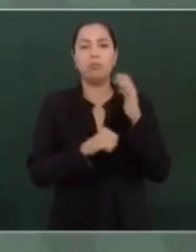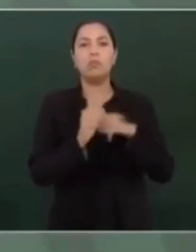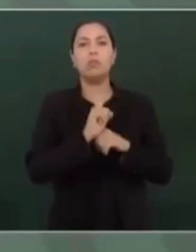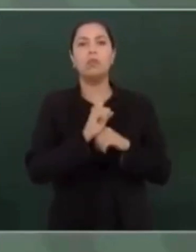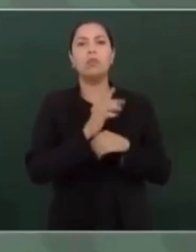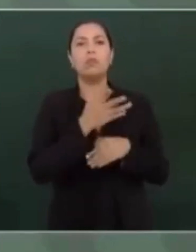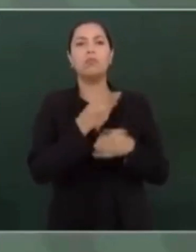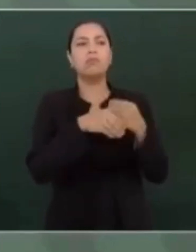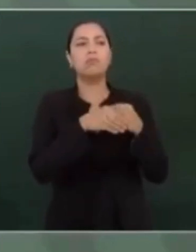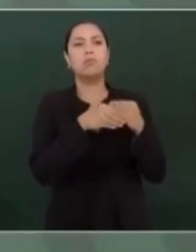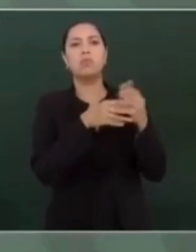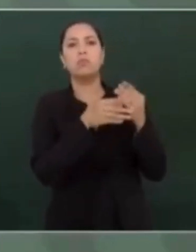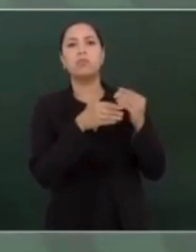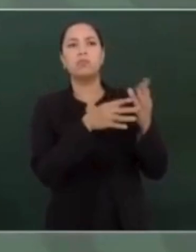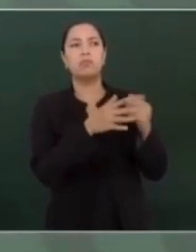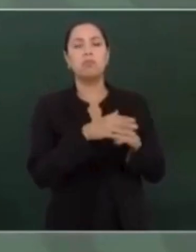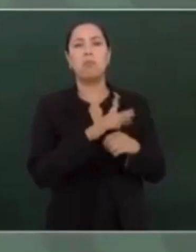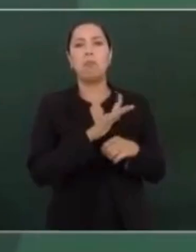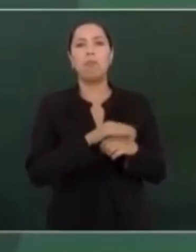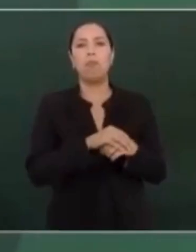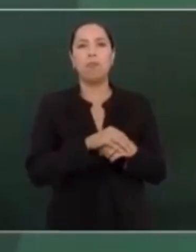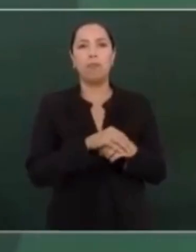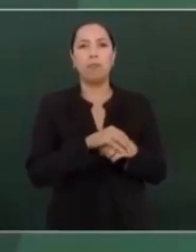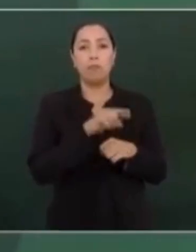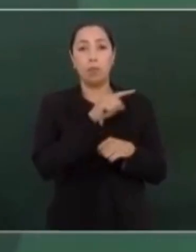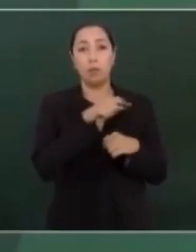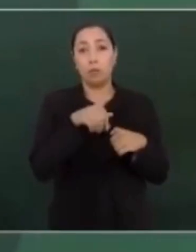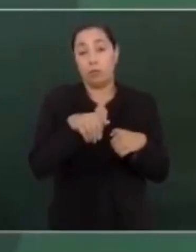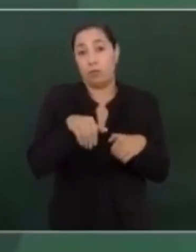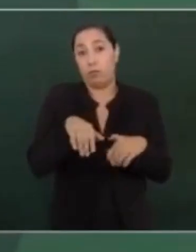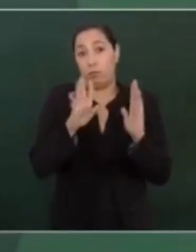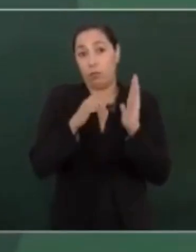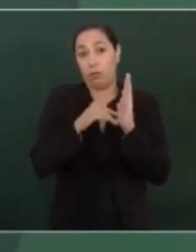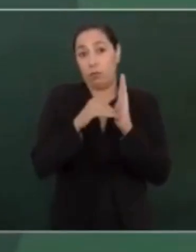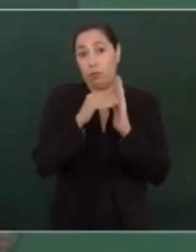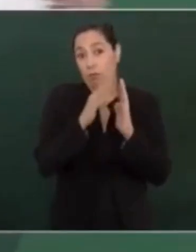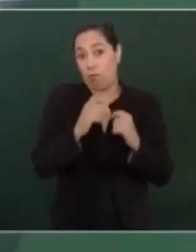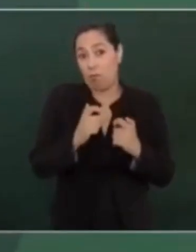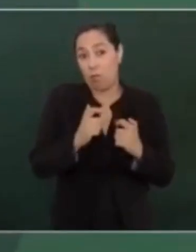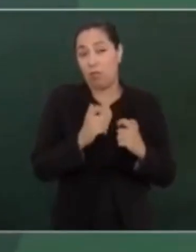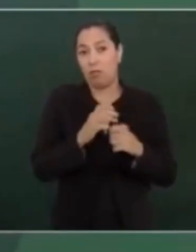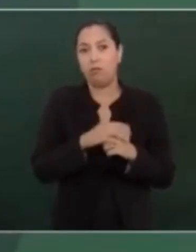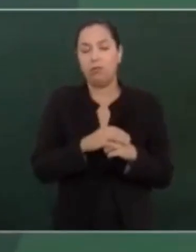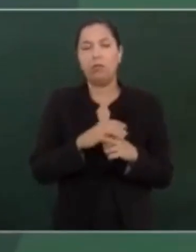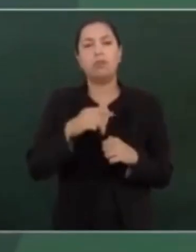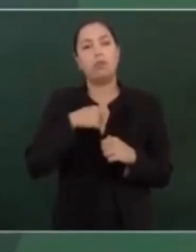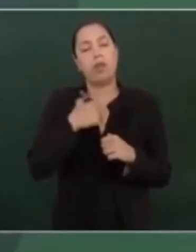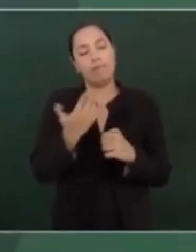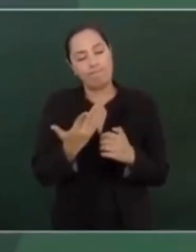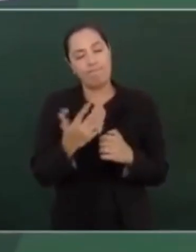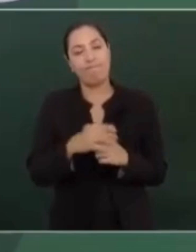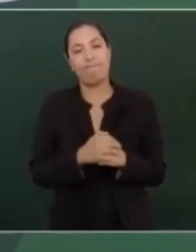impuestos, los impuestos, de millones de pesos. Yo le agradezco,